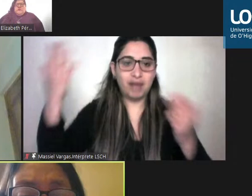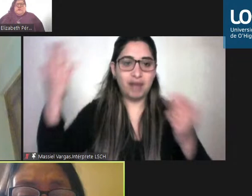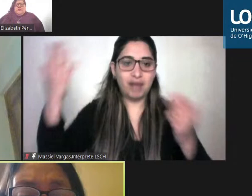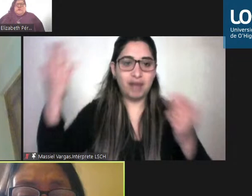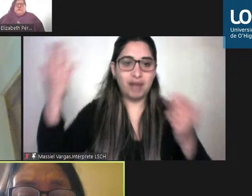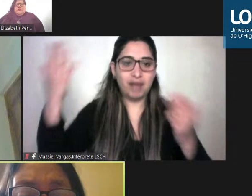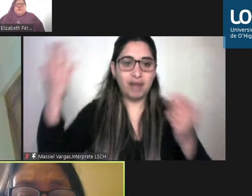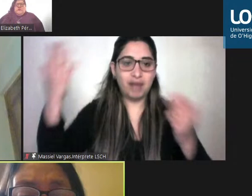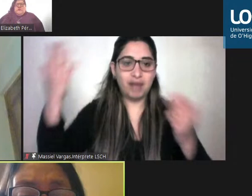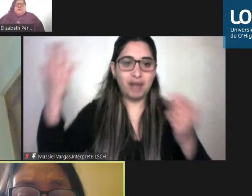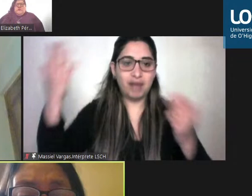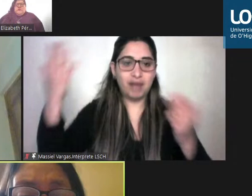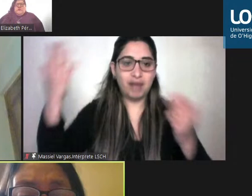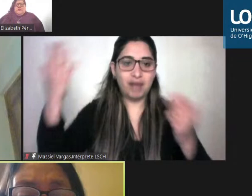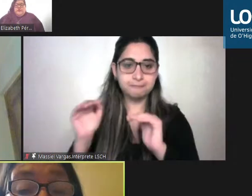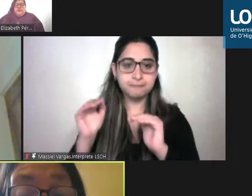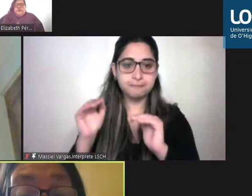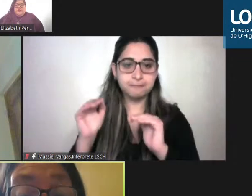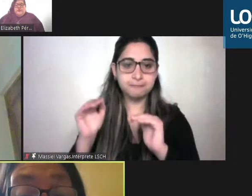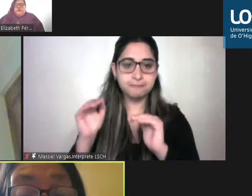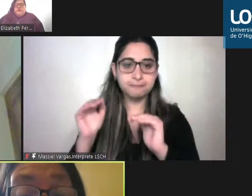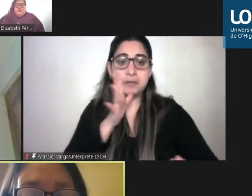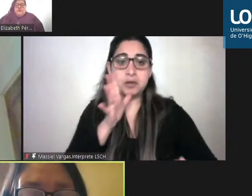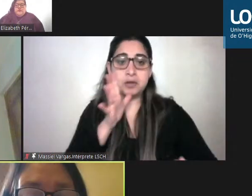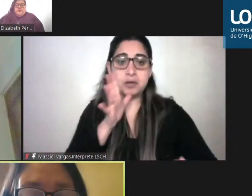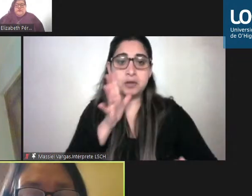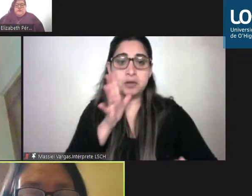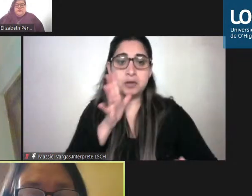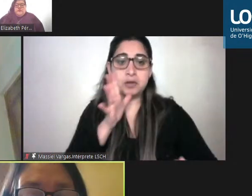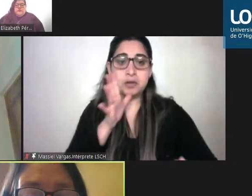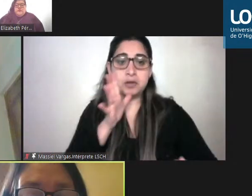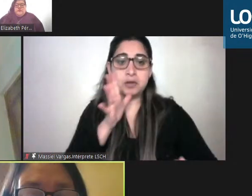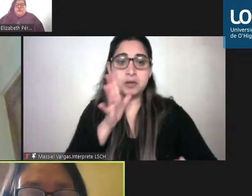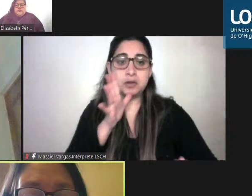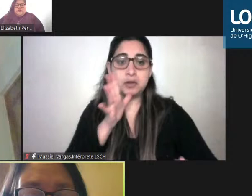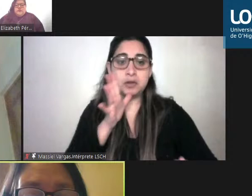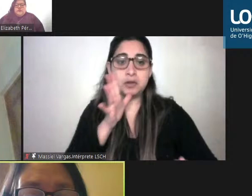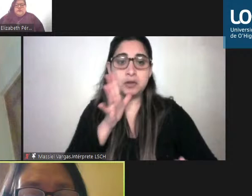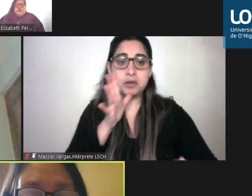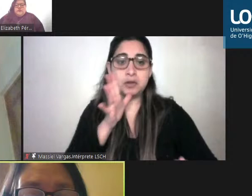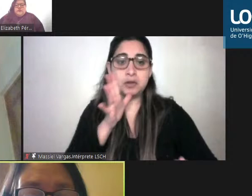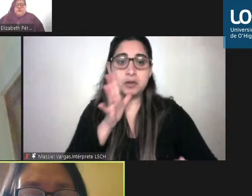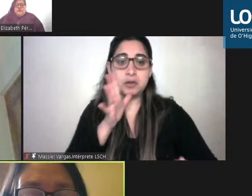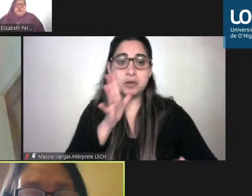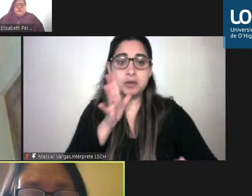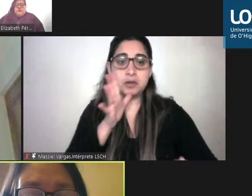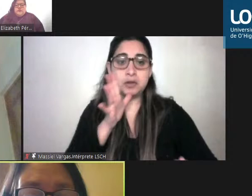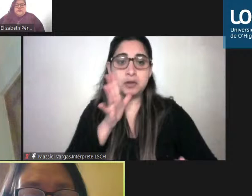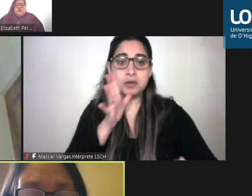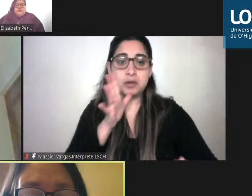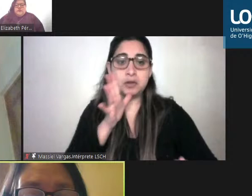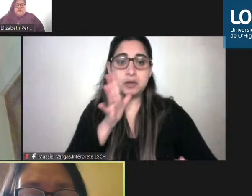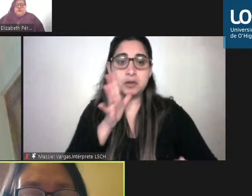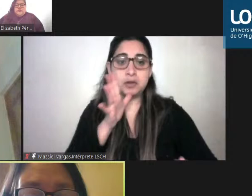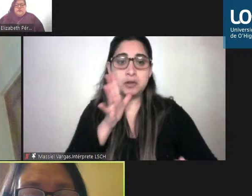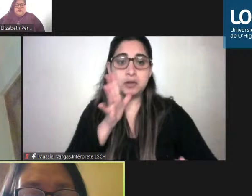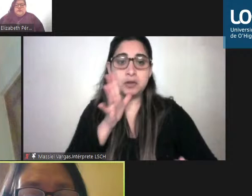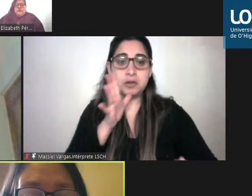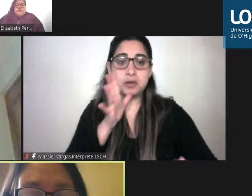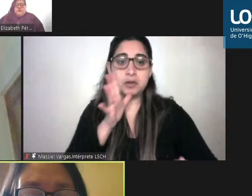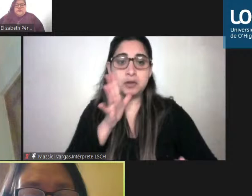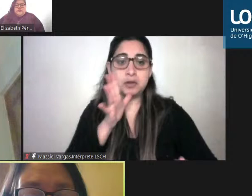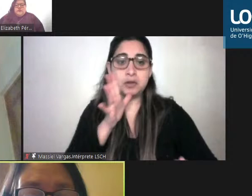todas y si no lo sabemos lo preguntamos a nivel latinoamericano y si no lo sabemos preguntamos a los expertos es decir